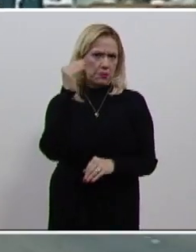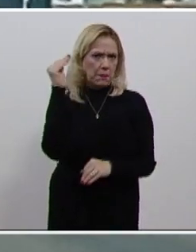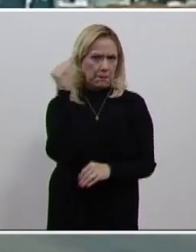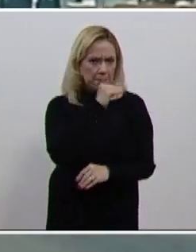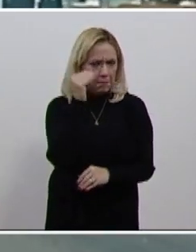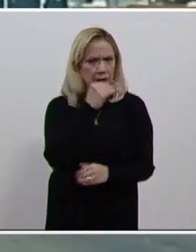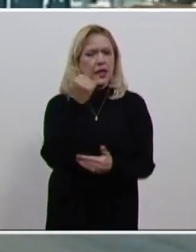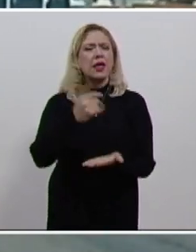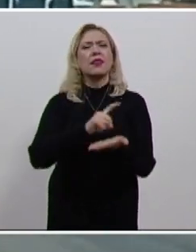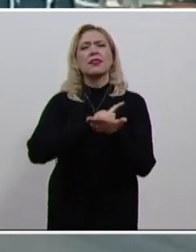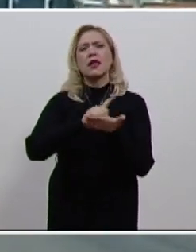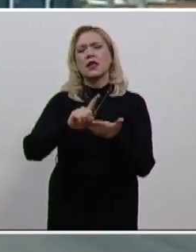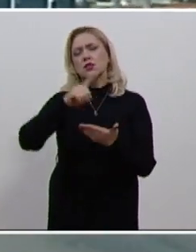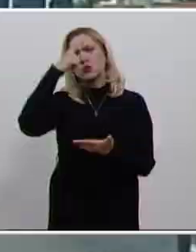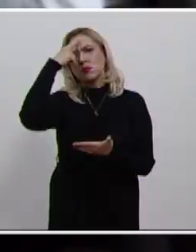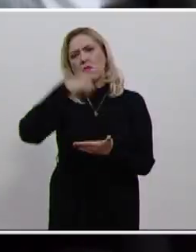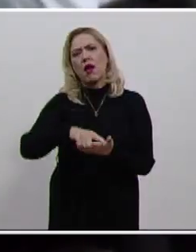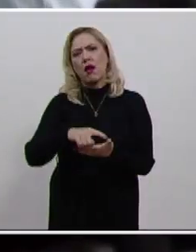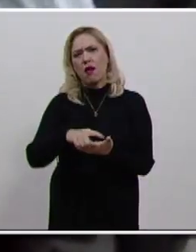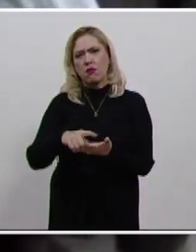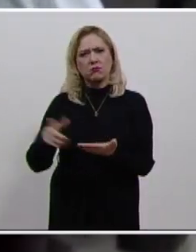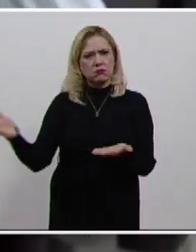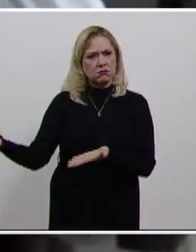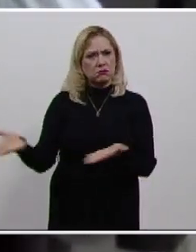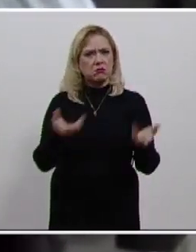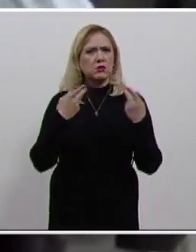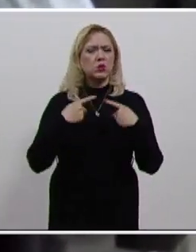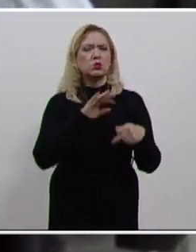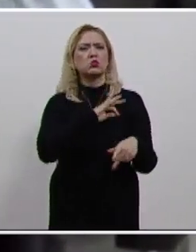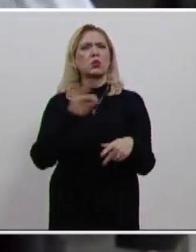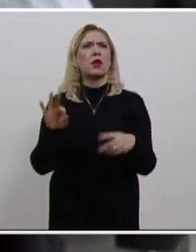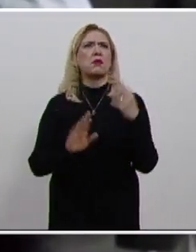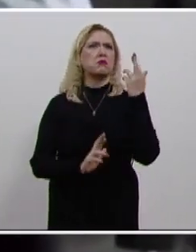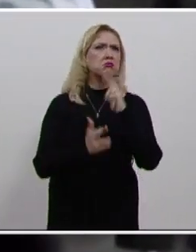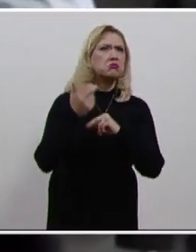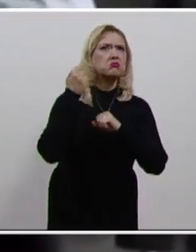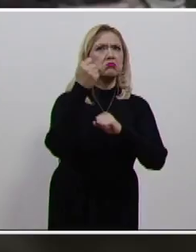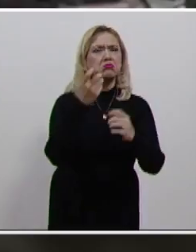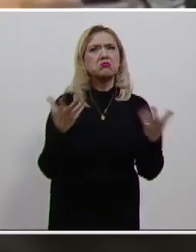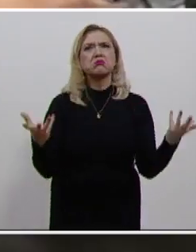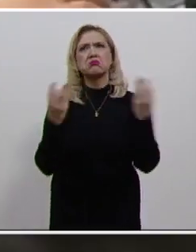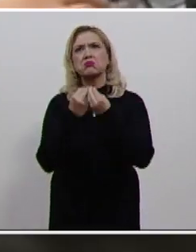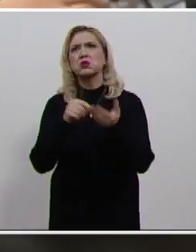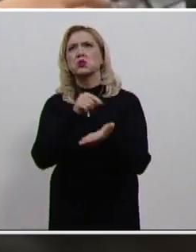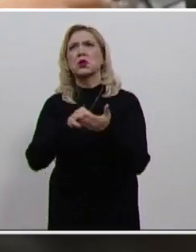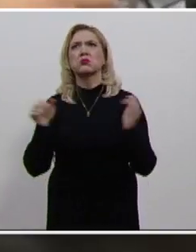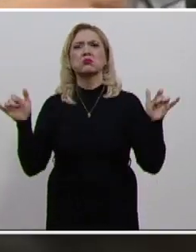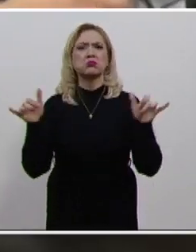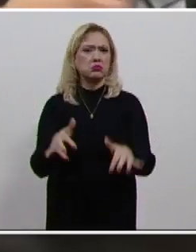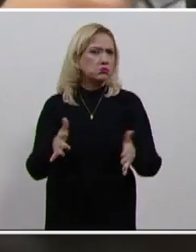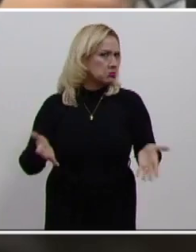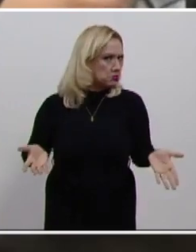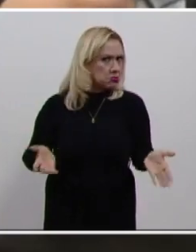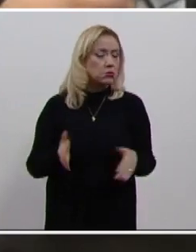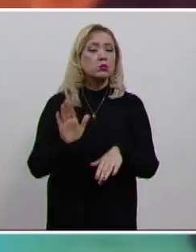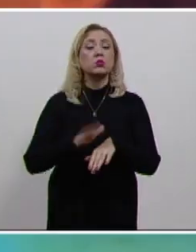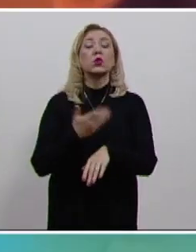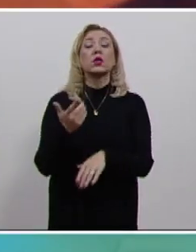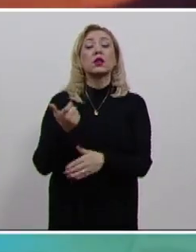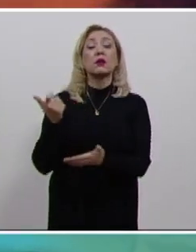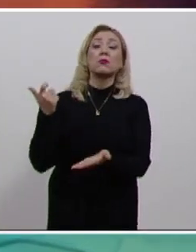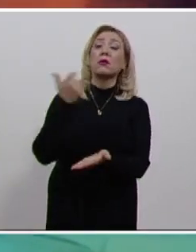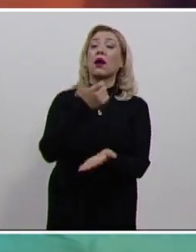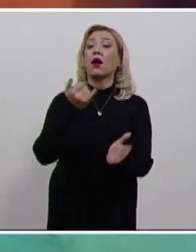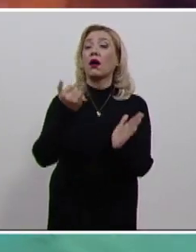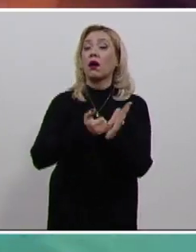derecho que se tiene de reunión. Entre las normas invalidadas se encuentran las que establecían el cobro de un impuesto